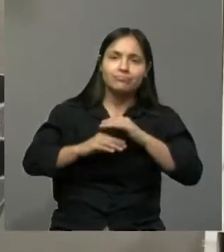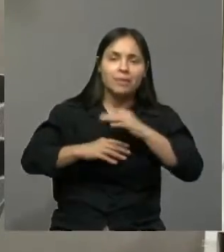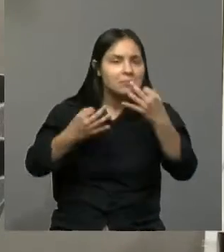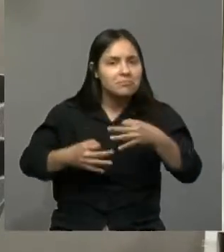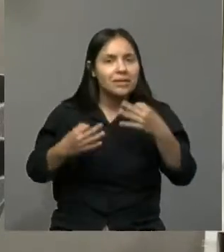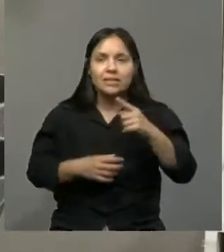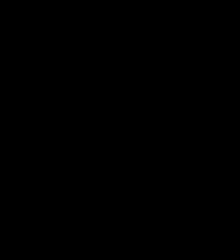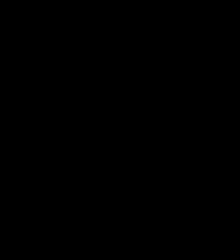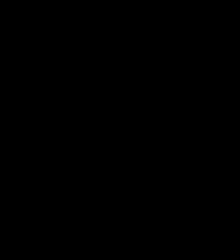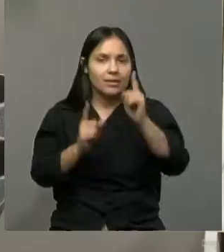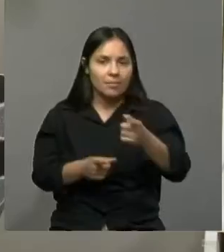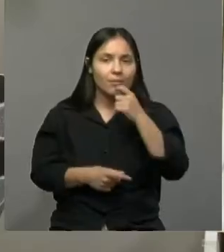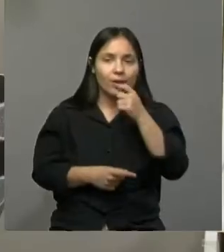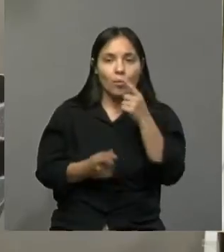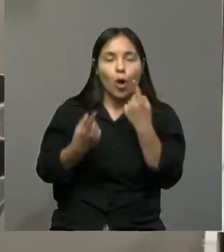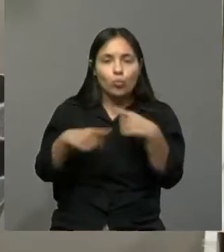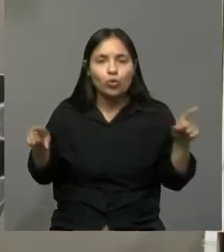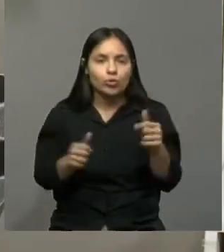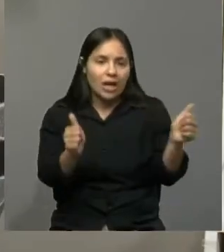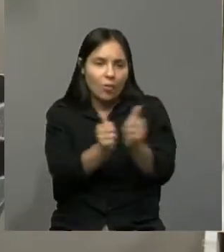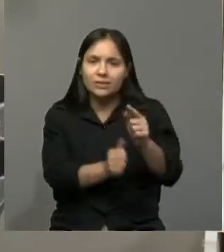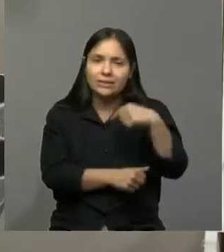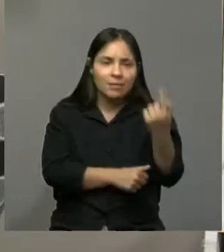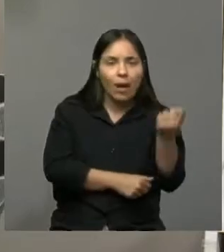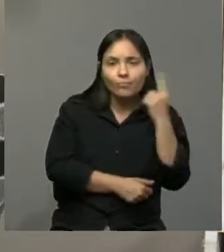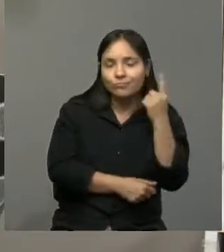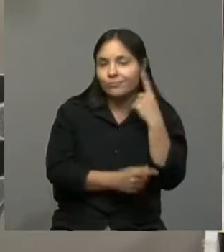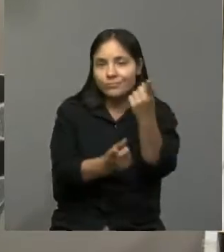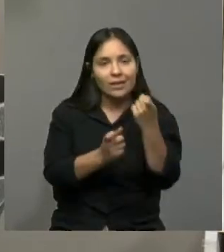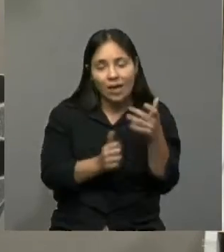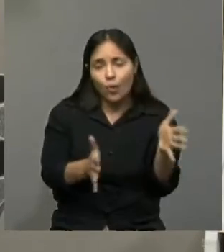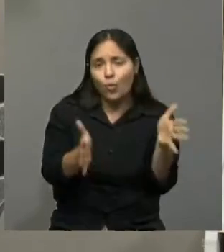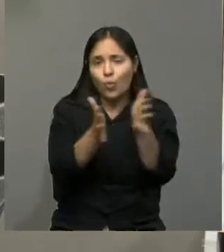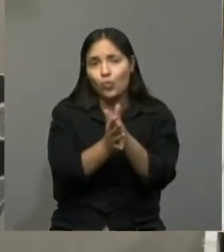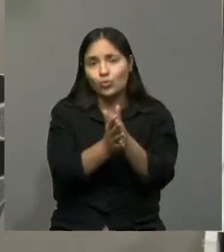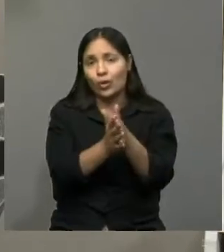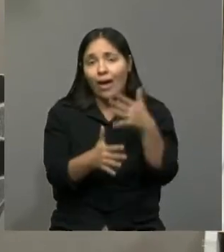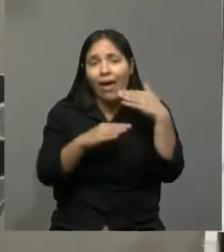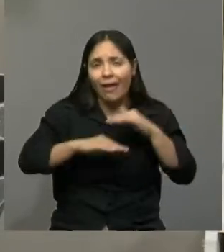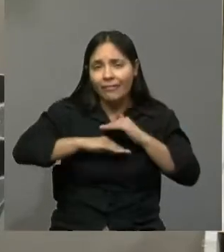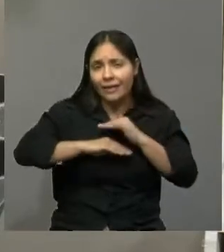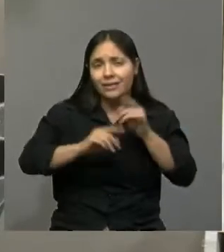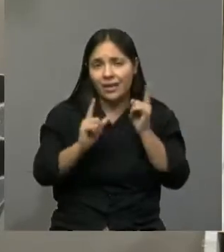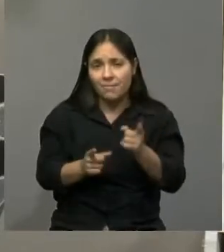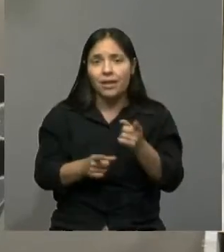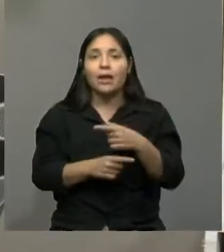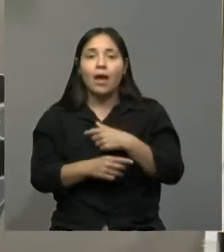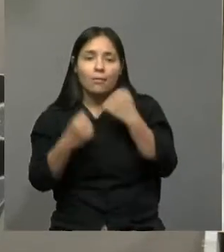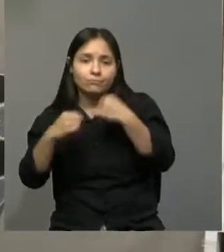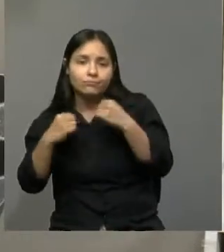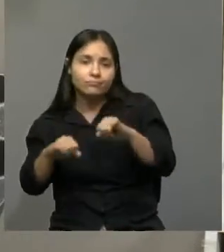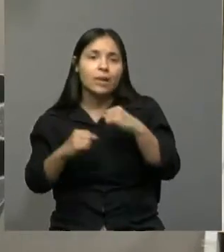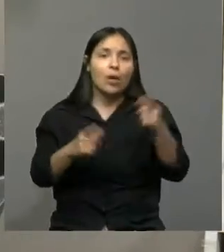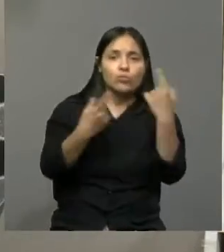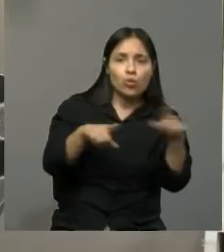también es todo el tiempo estar con los músicos, Con el acompañamiento de la música, que es parte del entrenamiento, ensayo, entrenamiento, no sé cuál